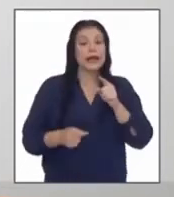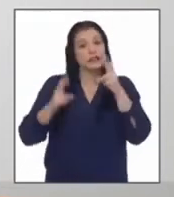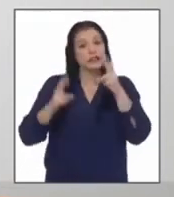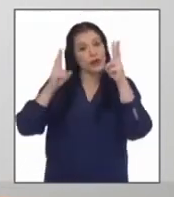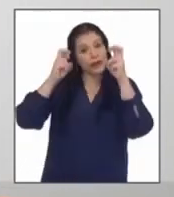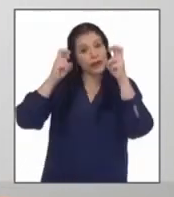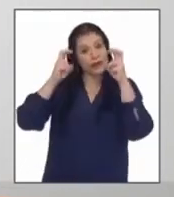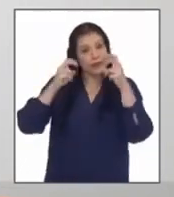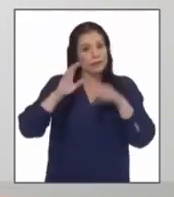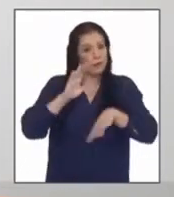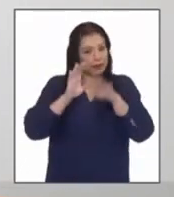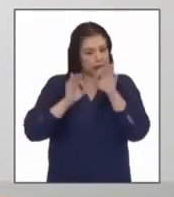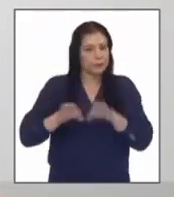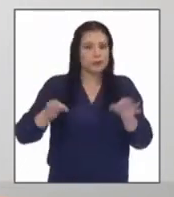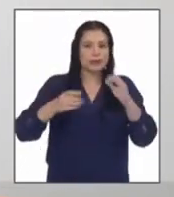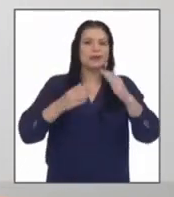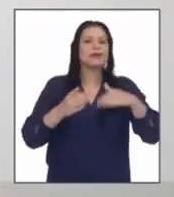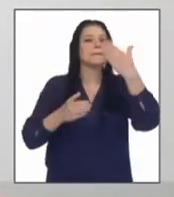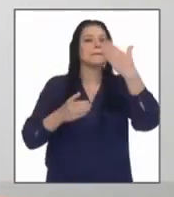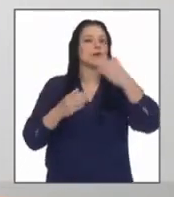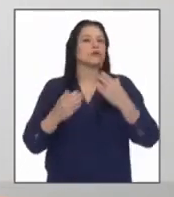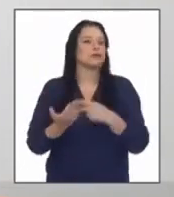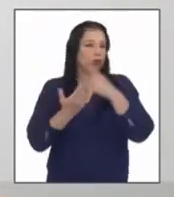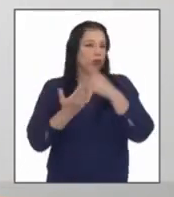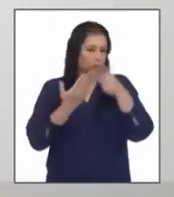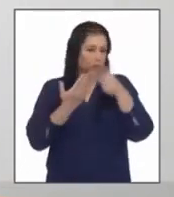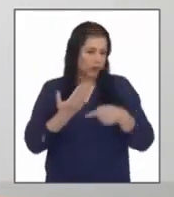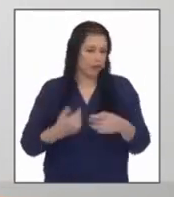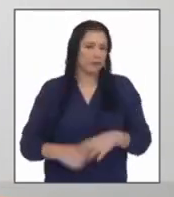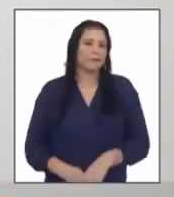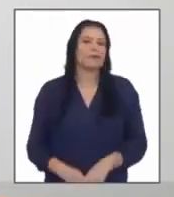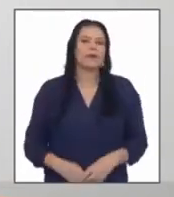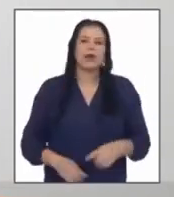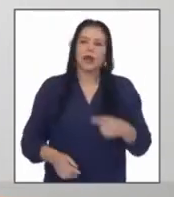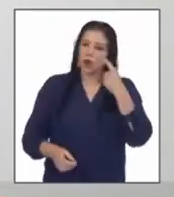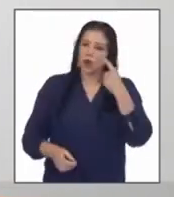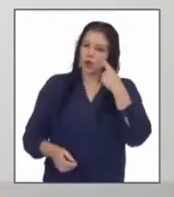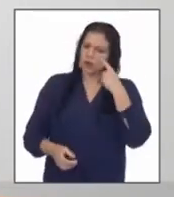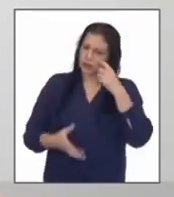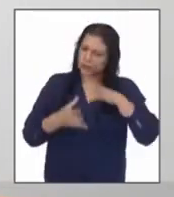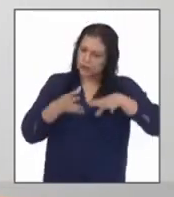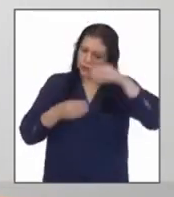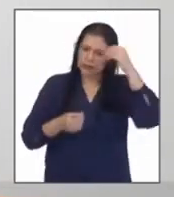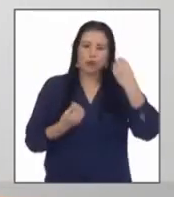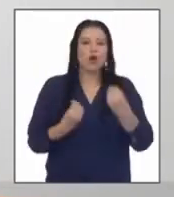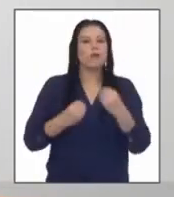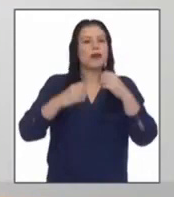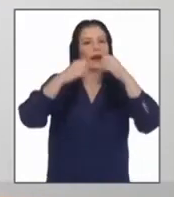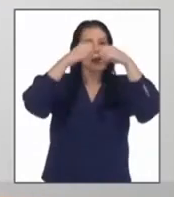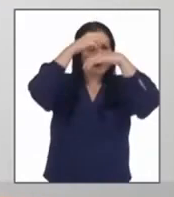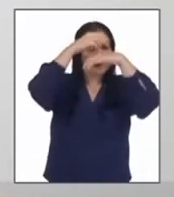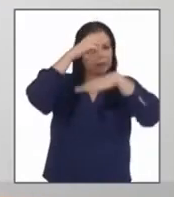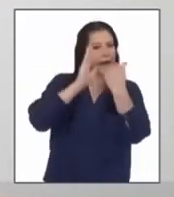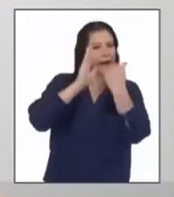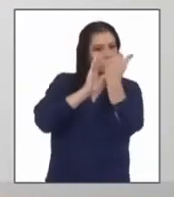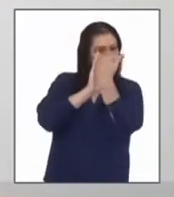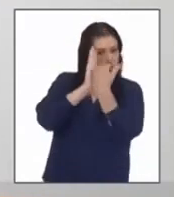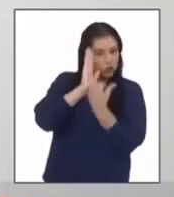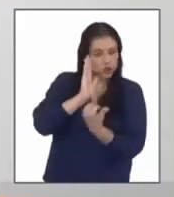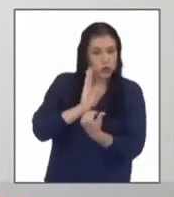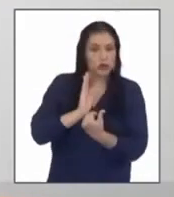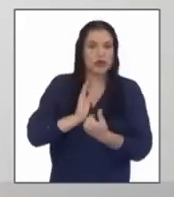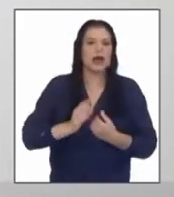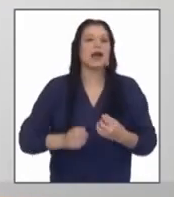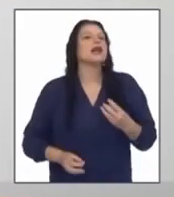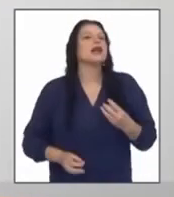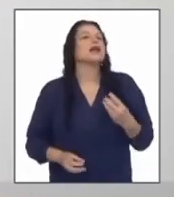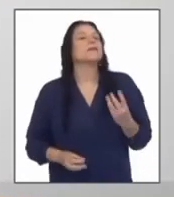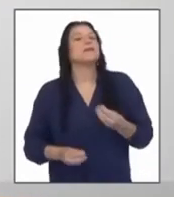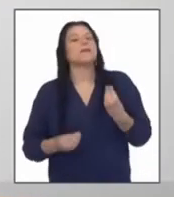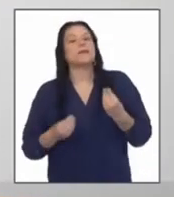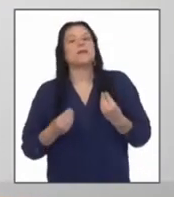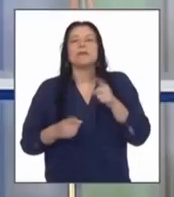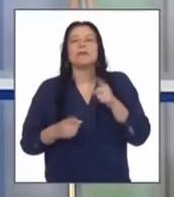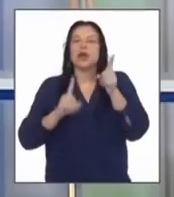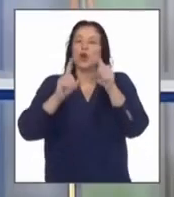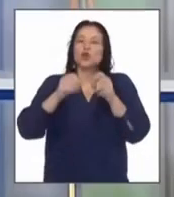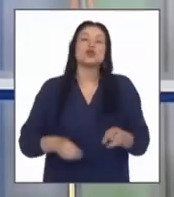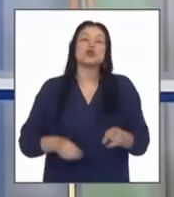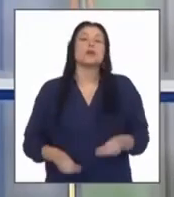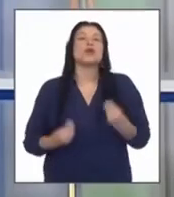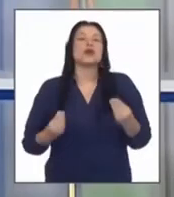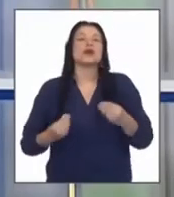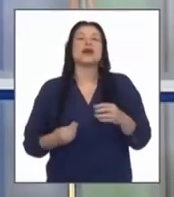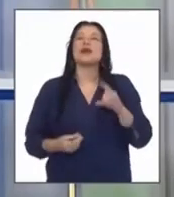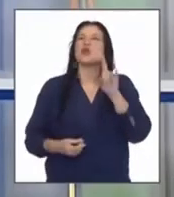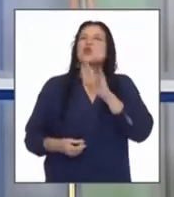el tema principal del siguiente programa conocimos también la estructura para que nos sirve lo aprendido